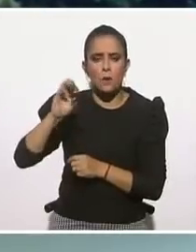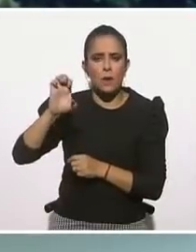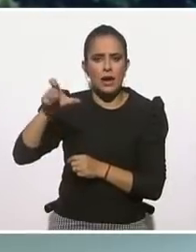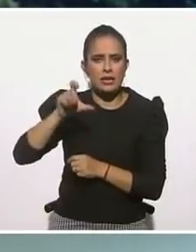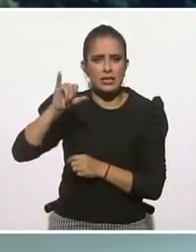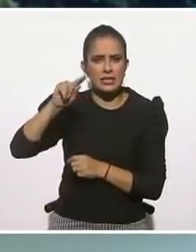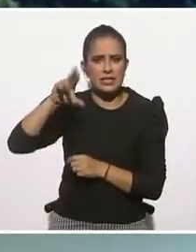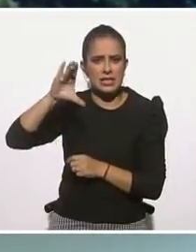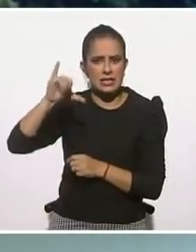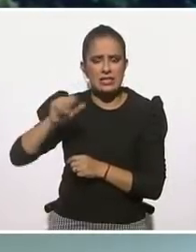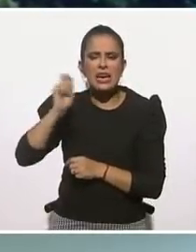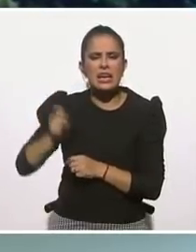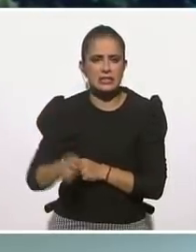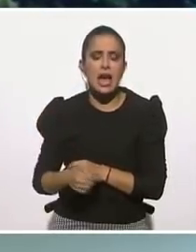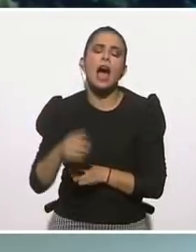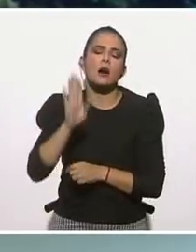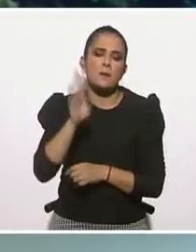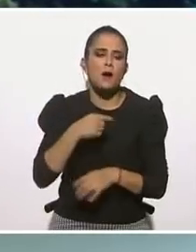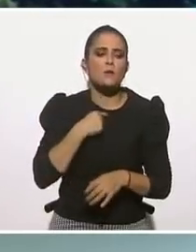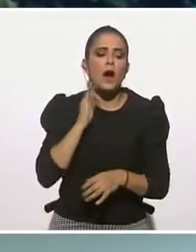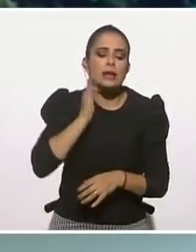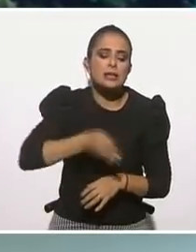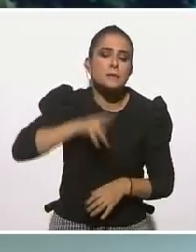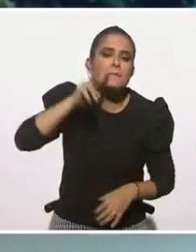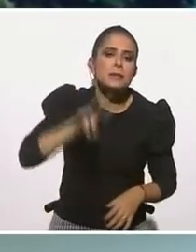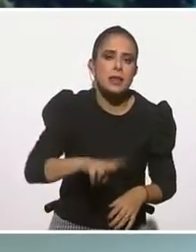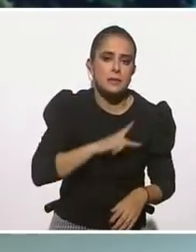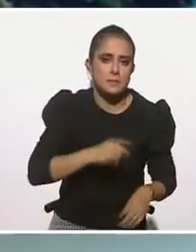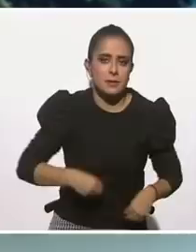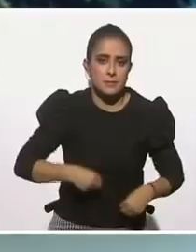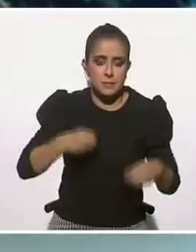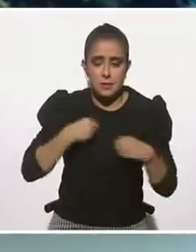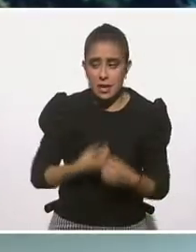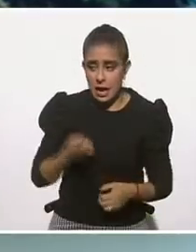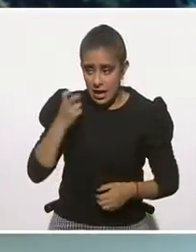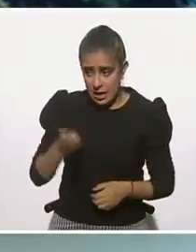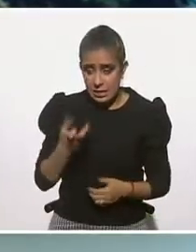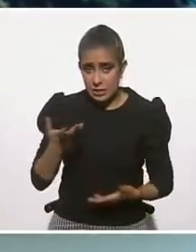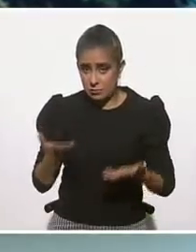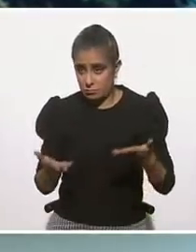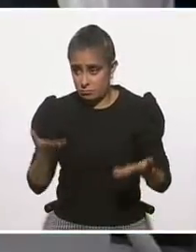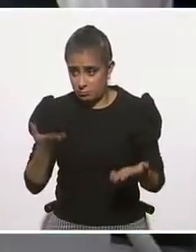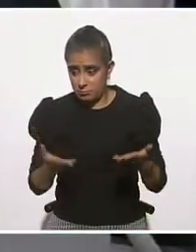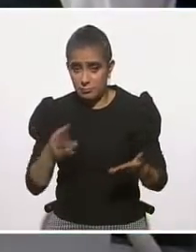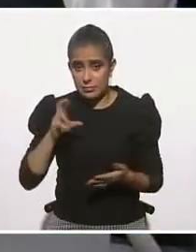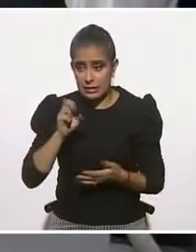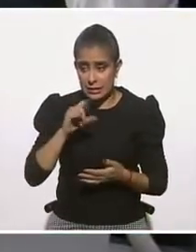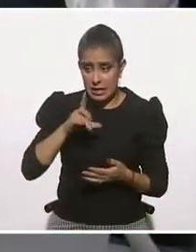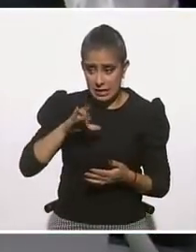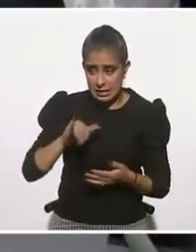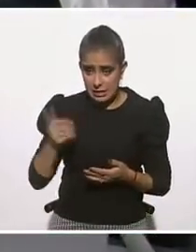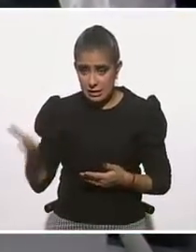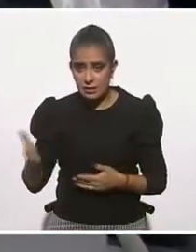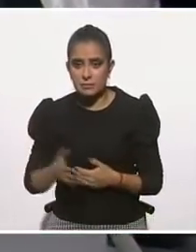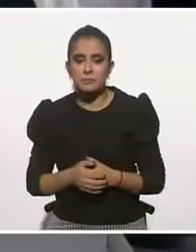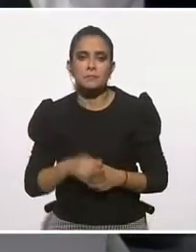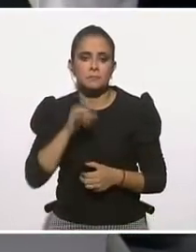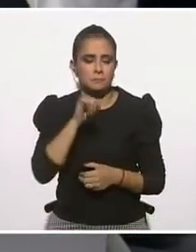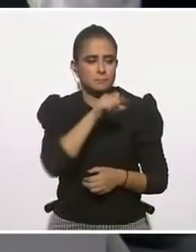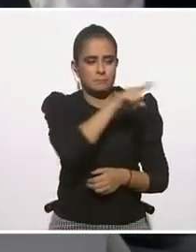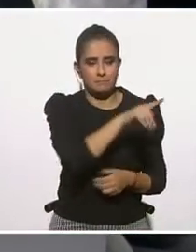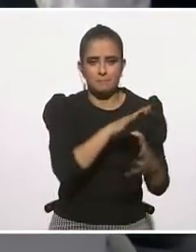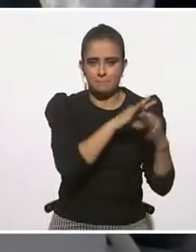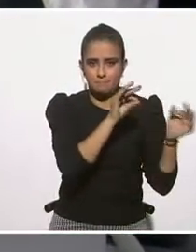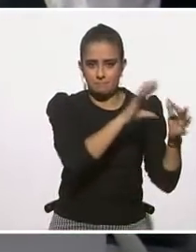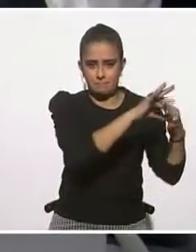aceptar la realidad. Pero entonces, ¿negar y aceptar la realidad es un equilibrio ante esta resiliencia? Sí, yo creo que en seguimiento a lo que dicen